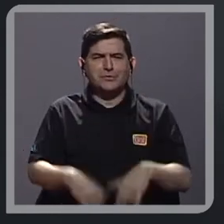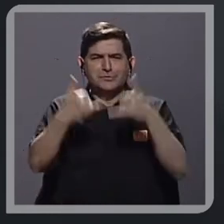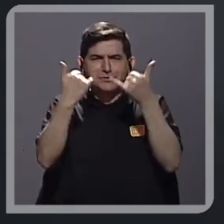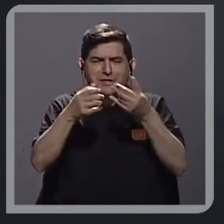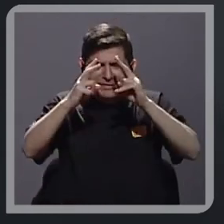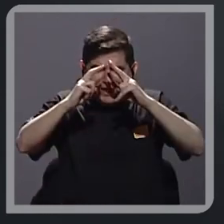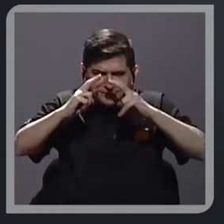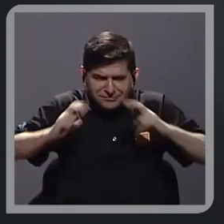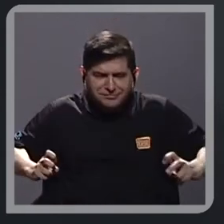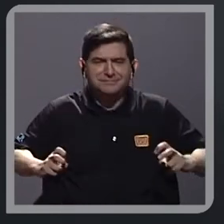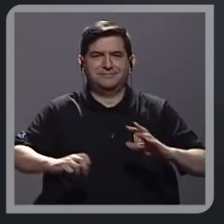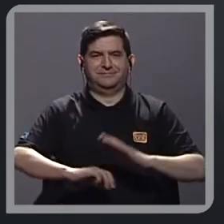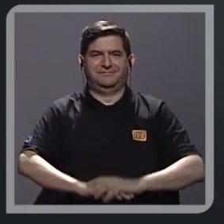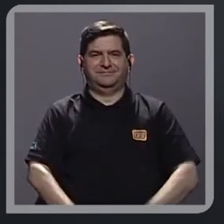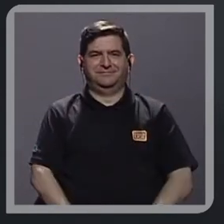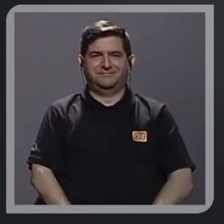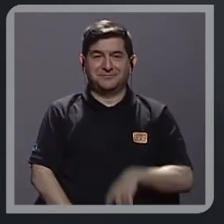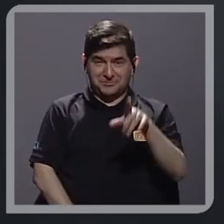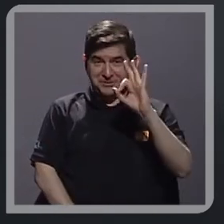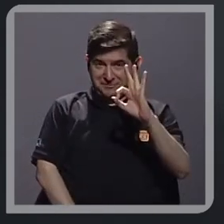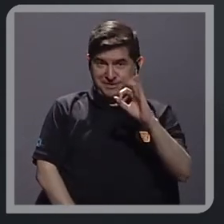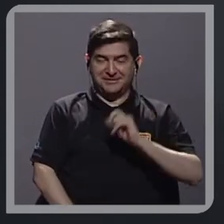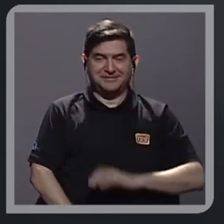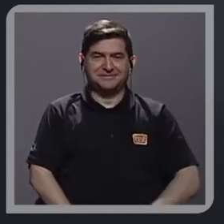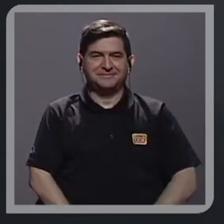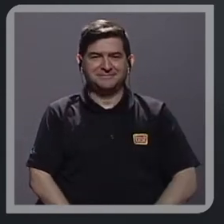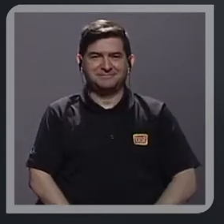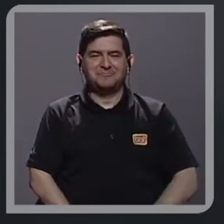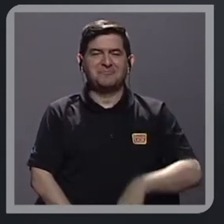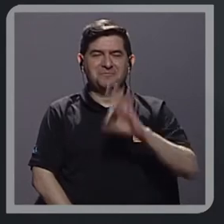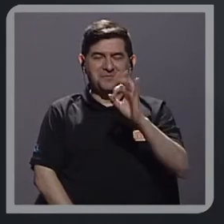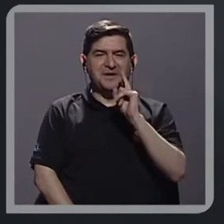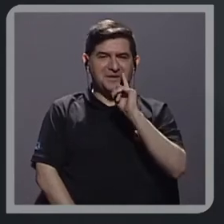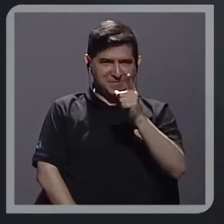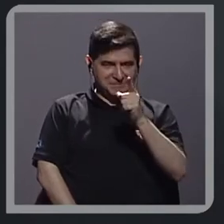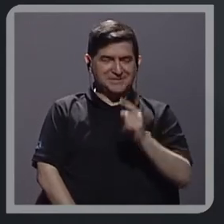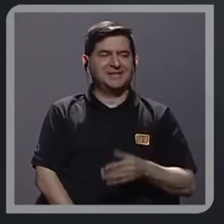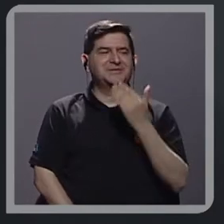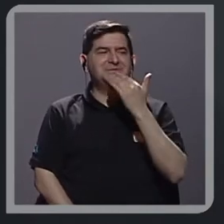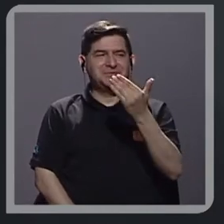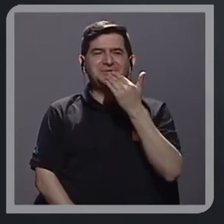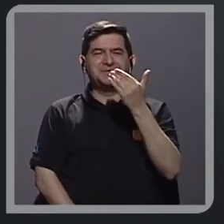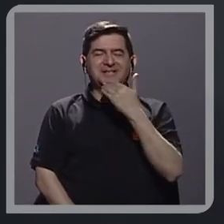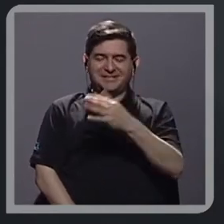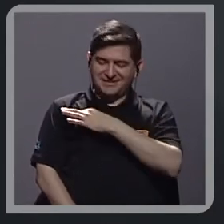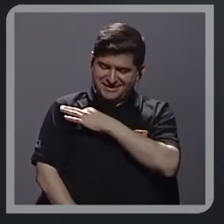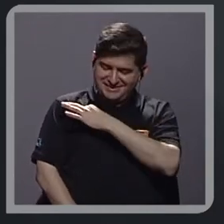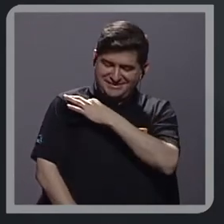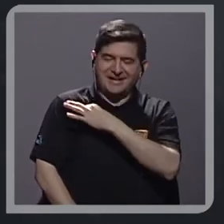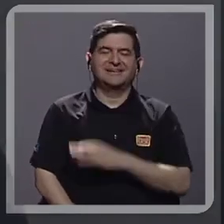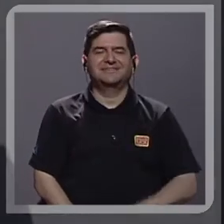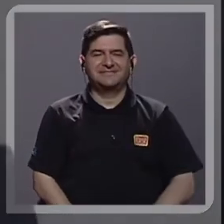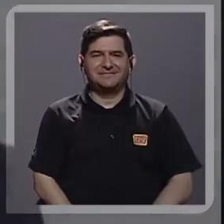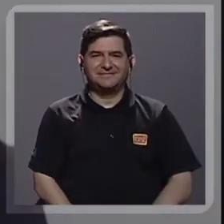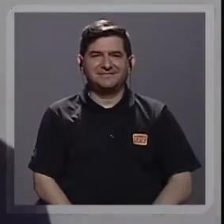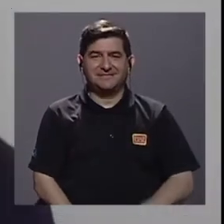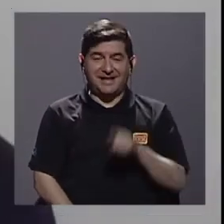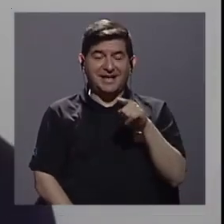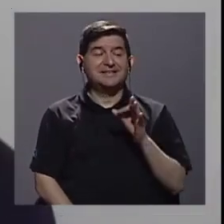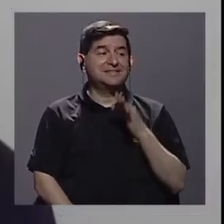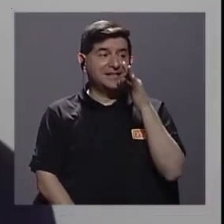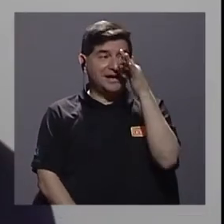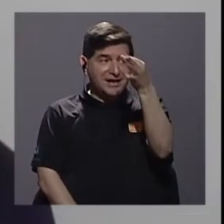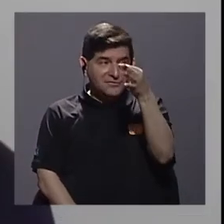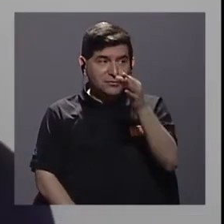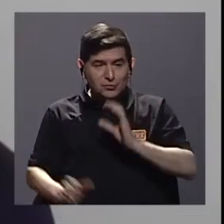en un montón de pedazos. ¿Cómo está? Muy bien, usted. Muchísimas gracias por la invitación. Ese es el futuro,